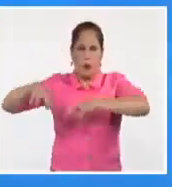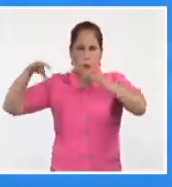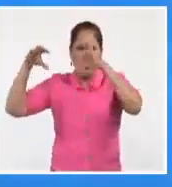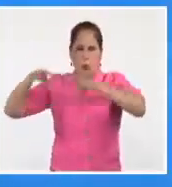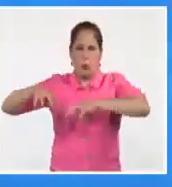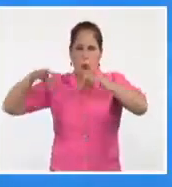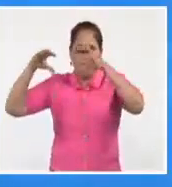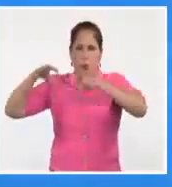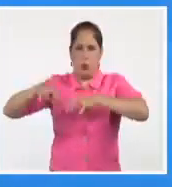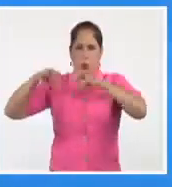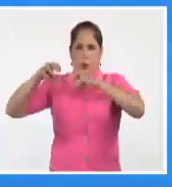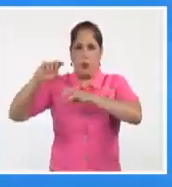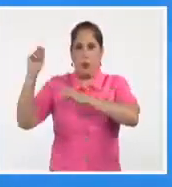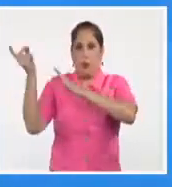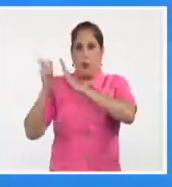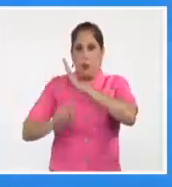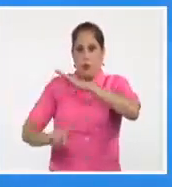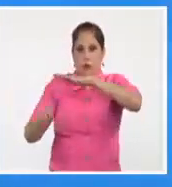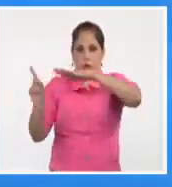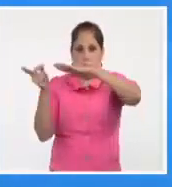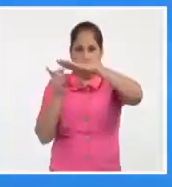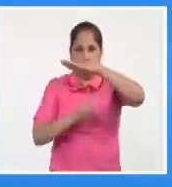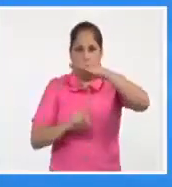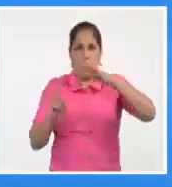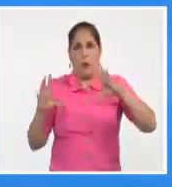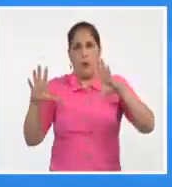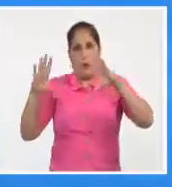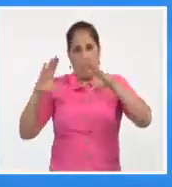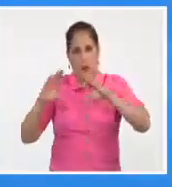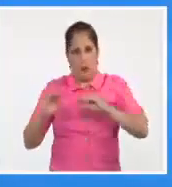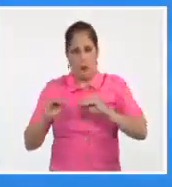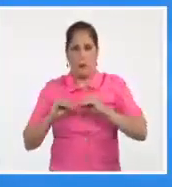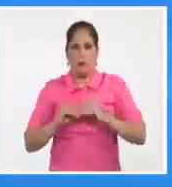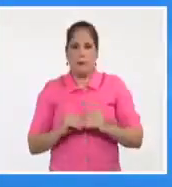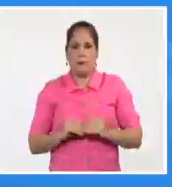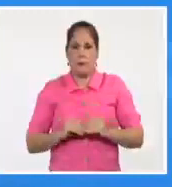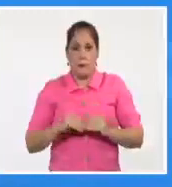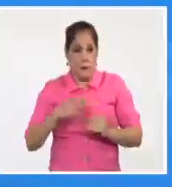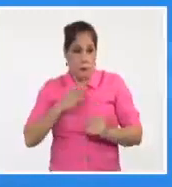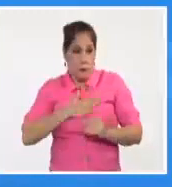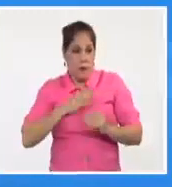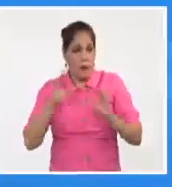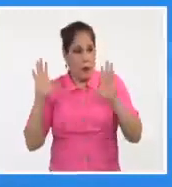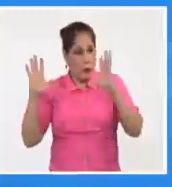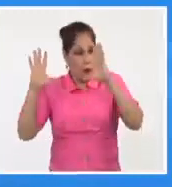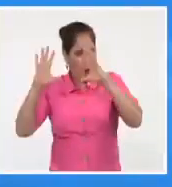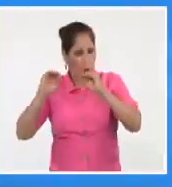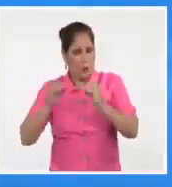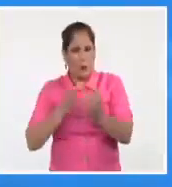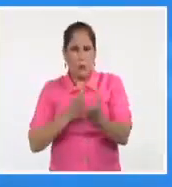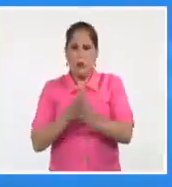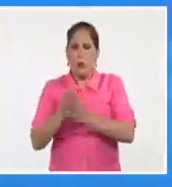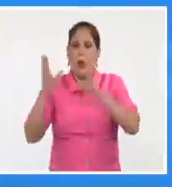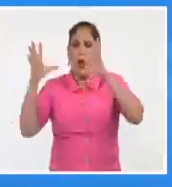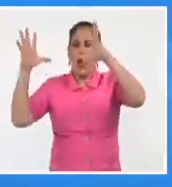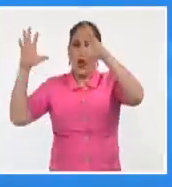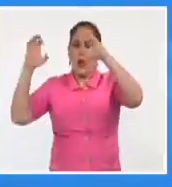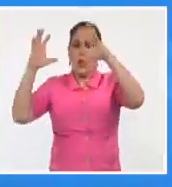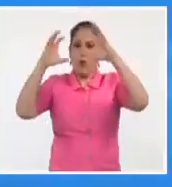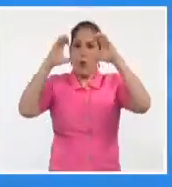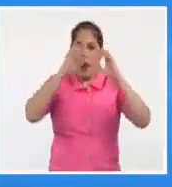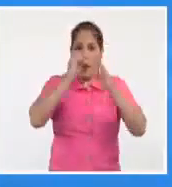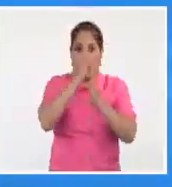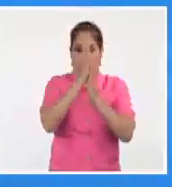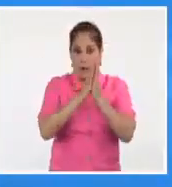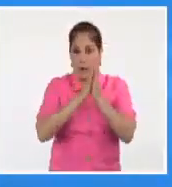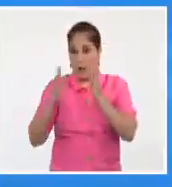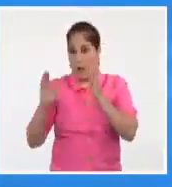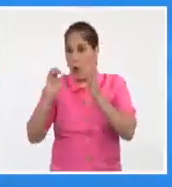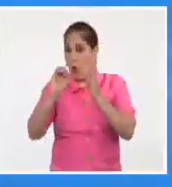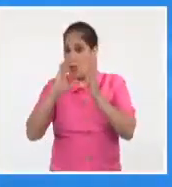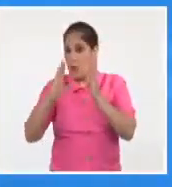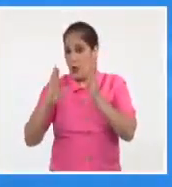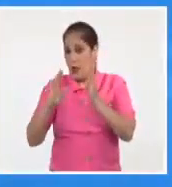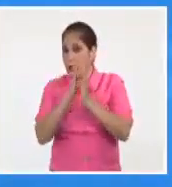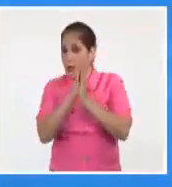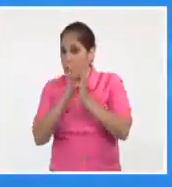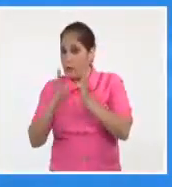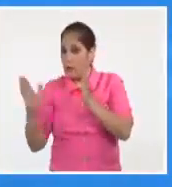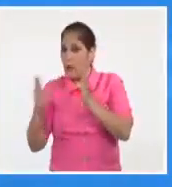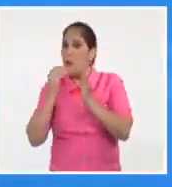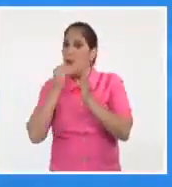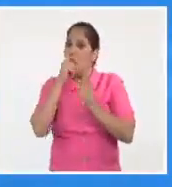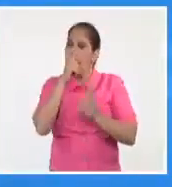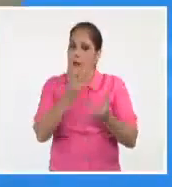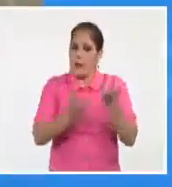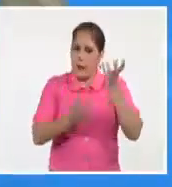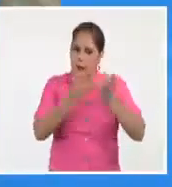tormentas eléctricas hasta el anochecer. En la noche, propiamente, se mantienen los nublados sobre la mitad occidental, pudiera llover en